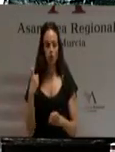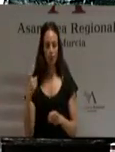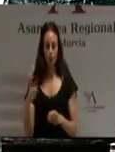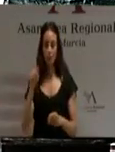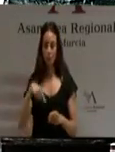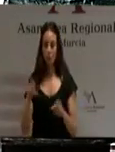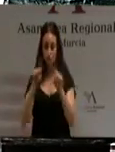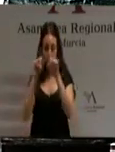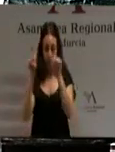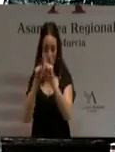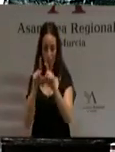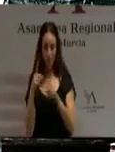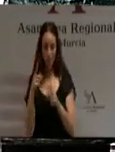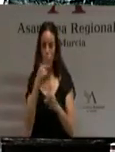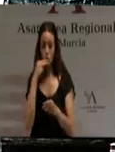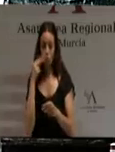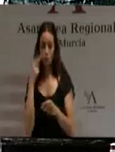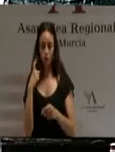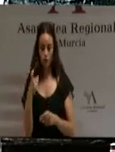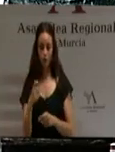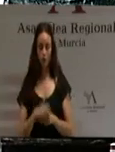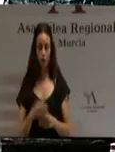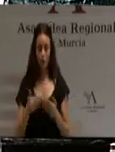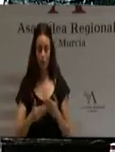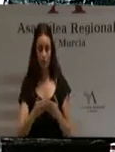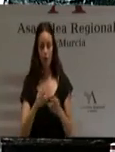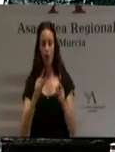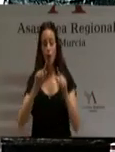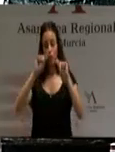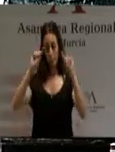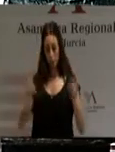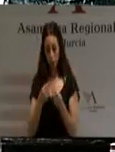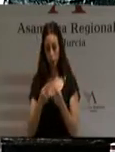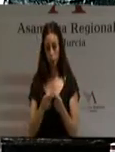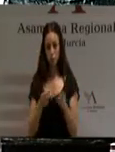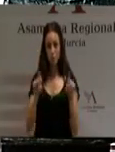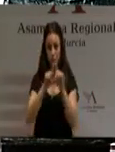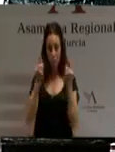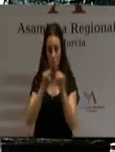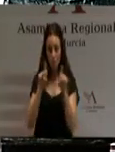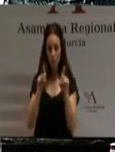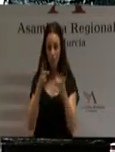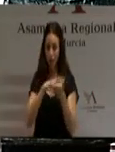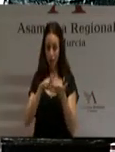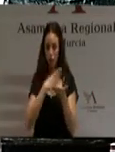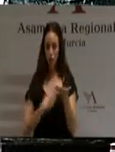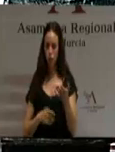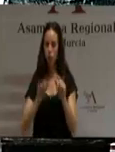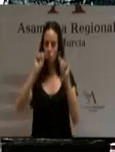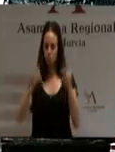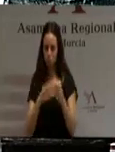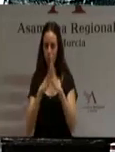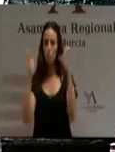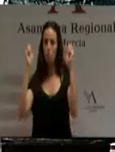empresarial. En breve vamos a firmar un pacto con las principales empresas y multinacionales implantadas en nuestra región, un pacto